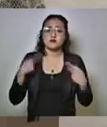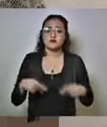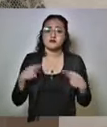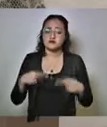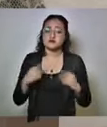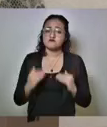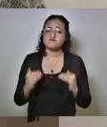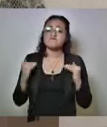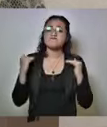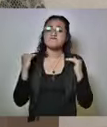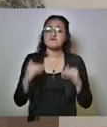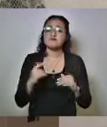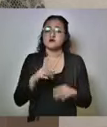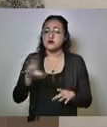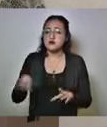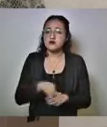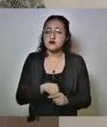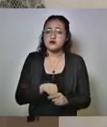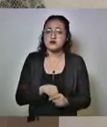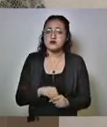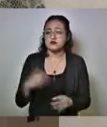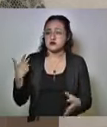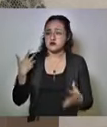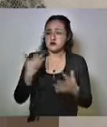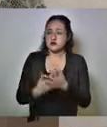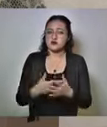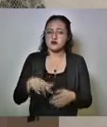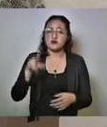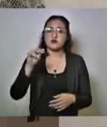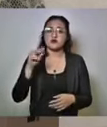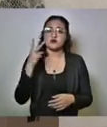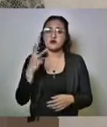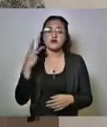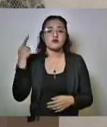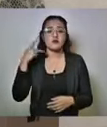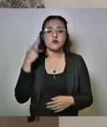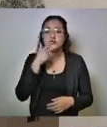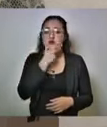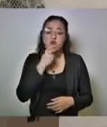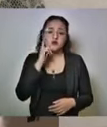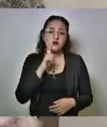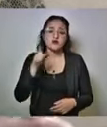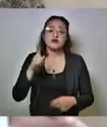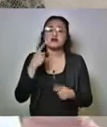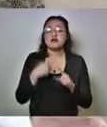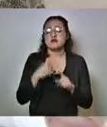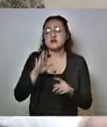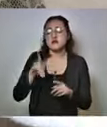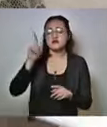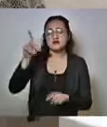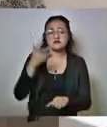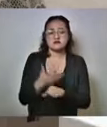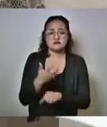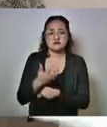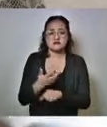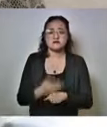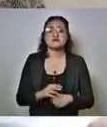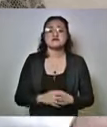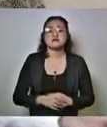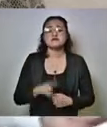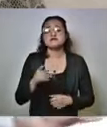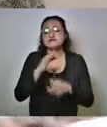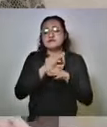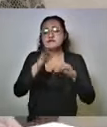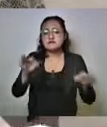llegamos a un total acumulado de 82 poblanas y poblanos que han fallecido en el extranjero. E informar